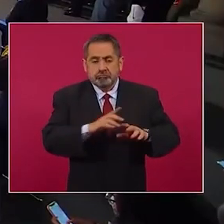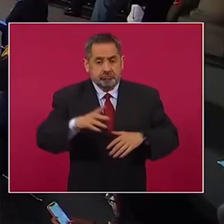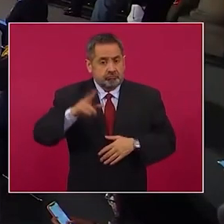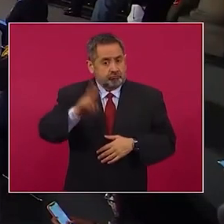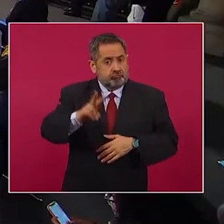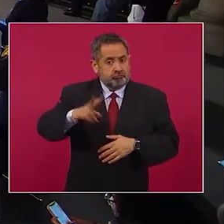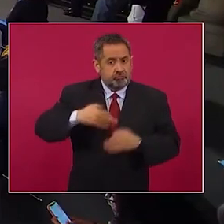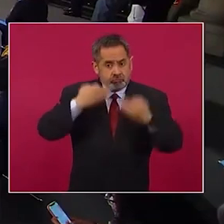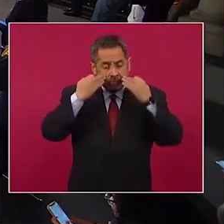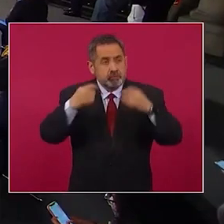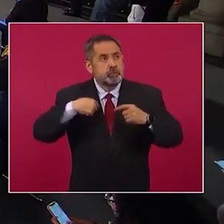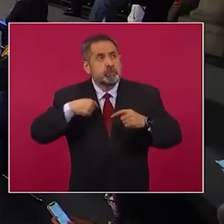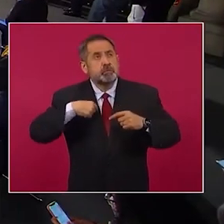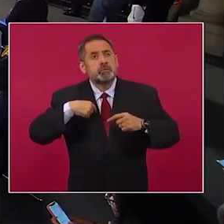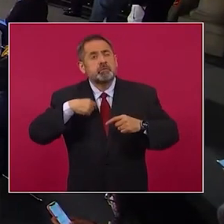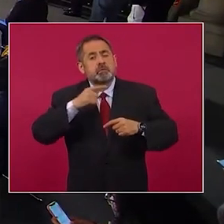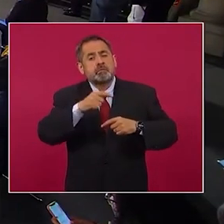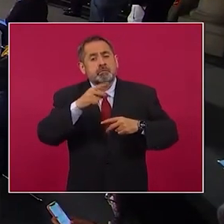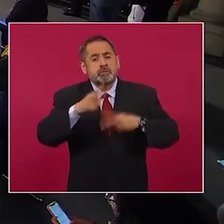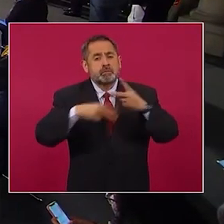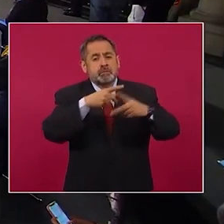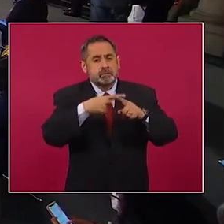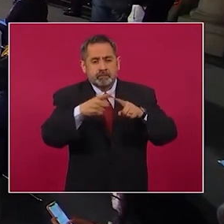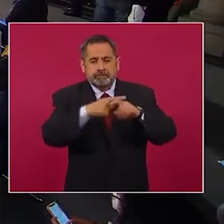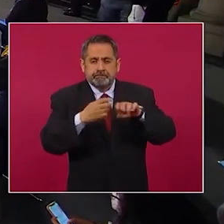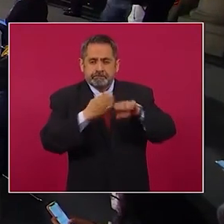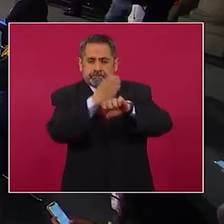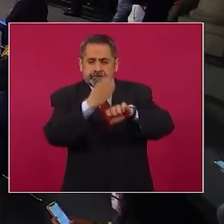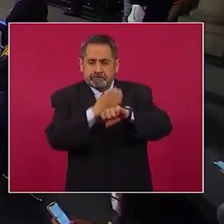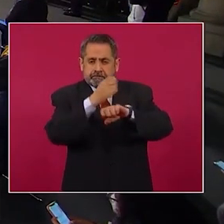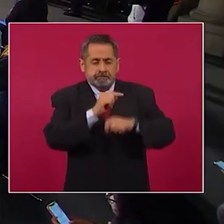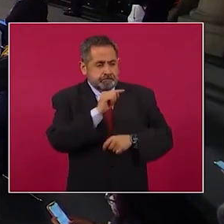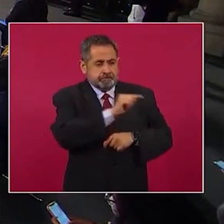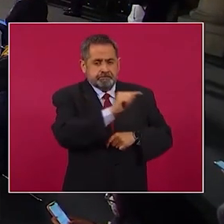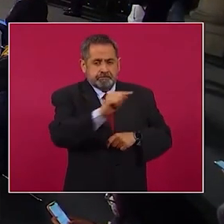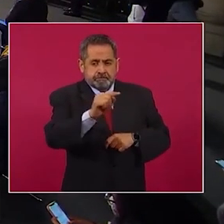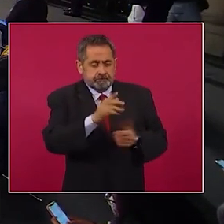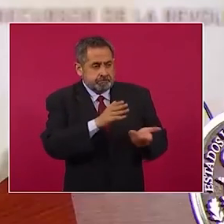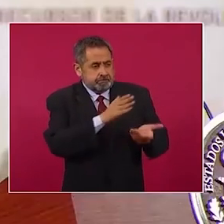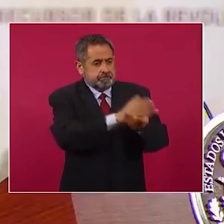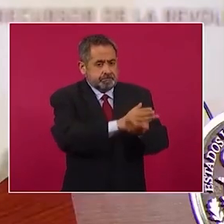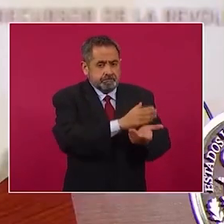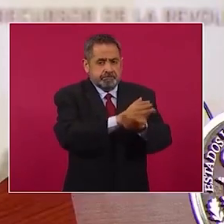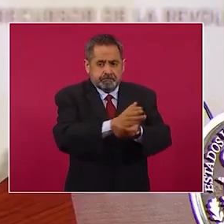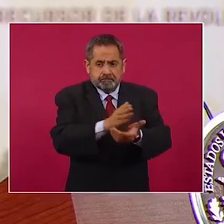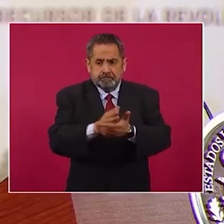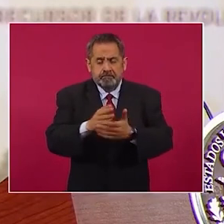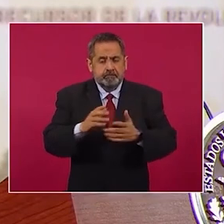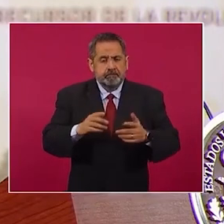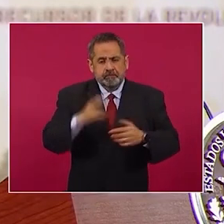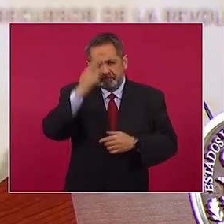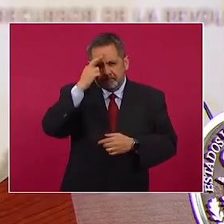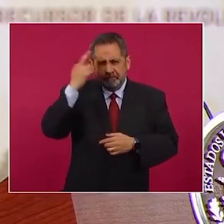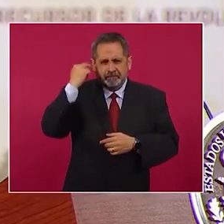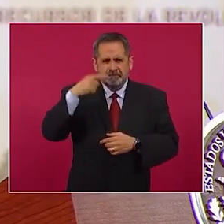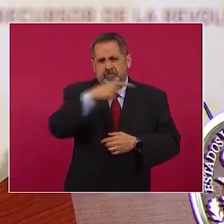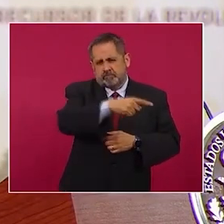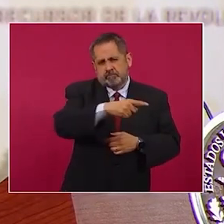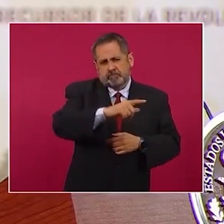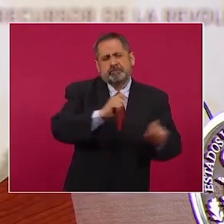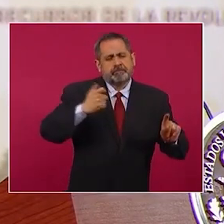tocó ir a a sus estados cuando se desempeñaban como